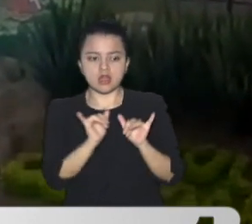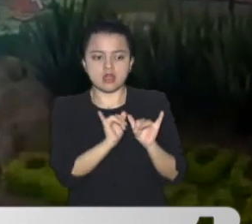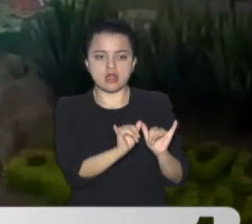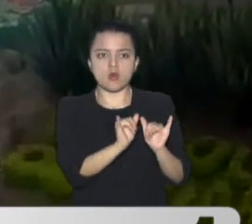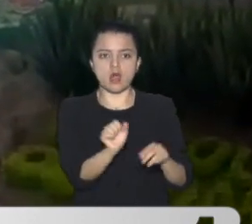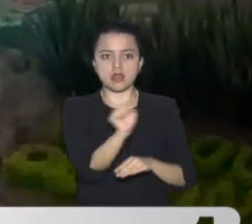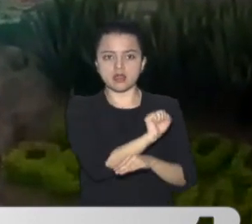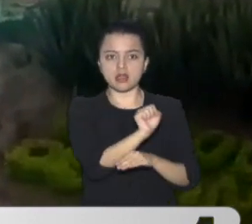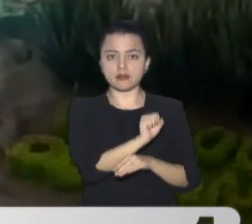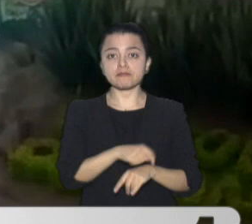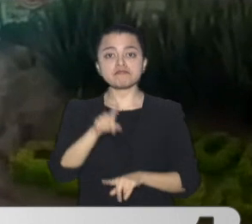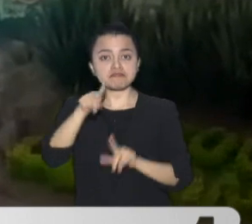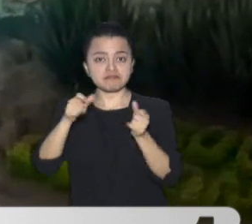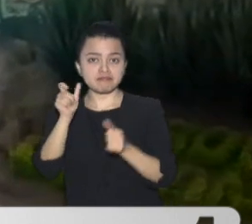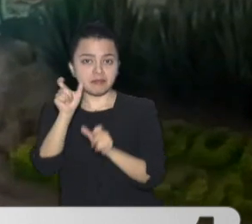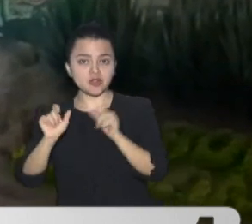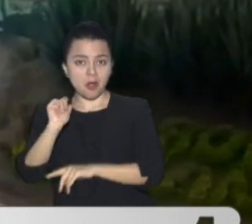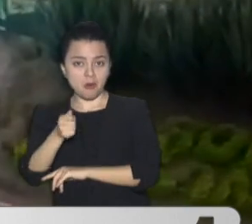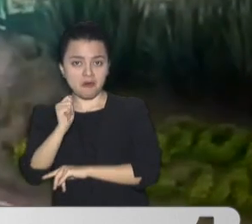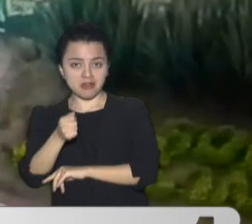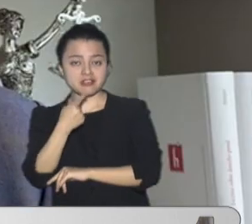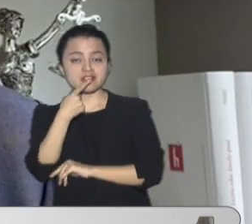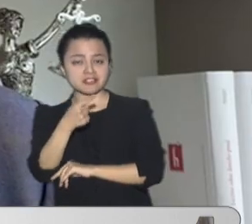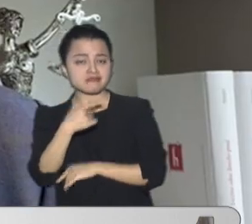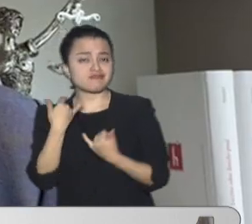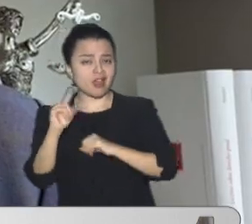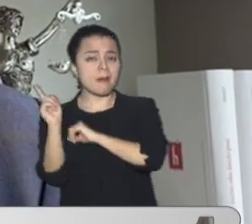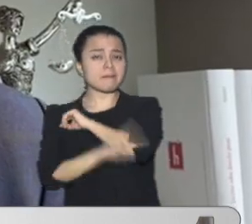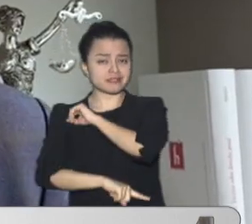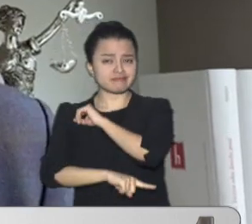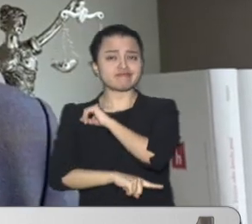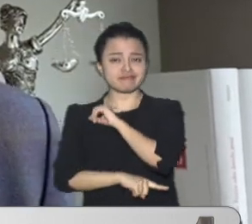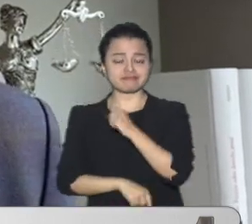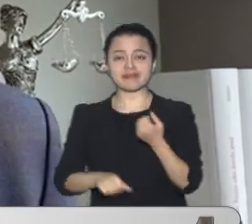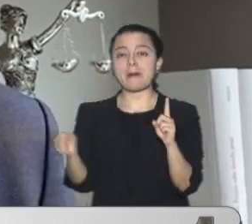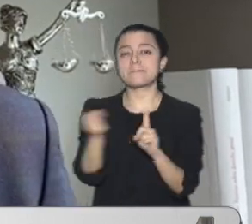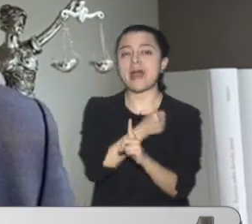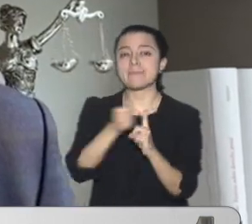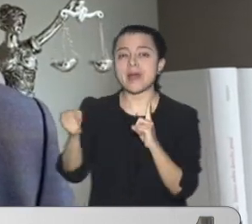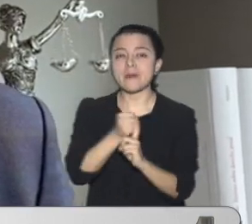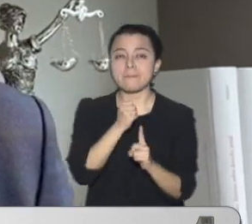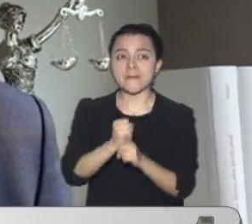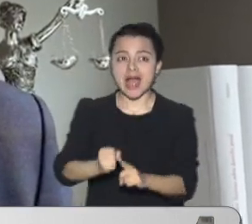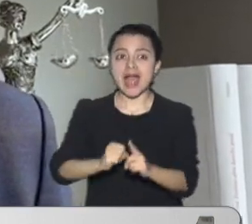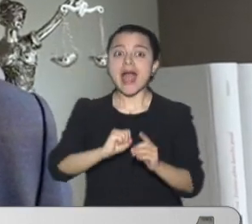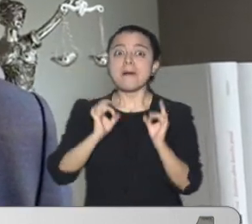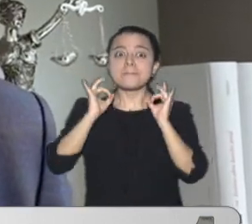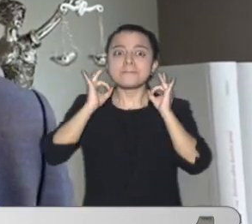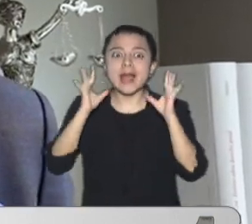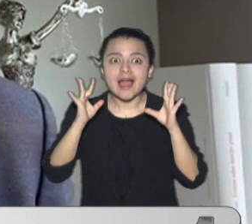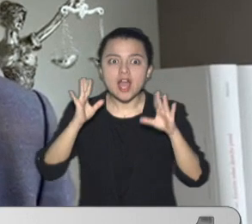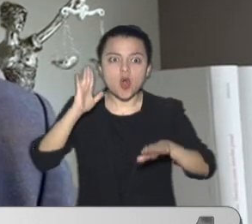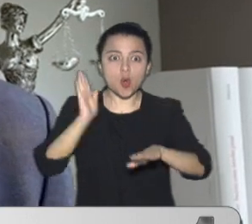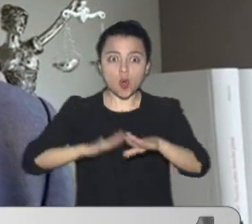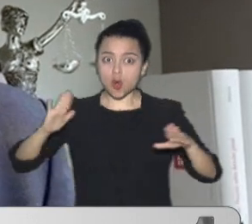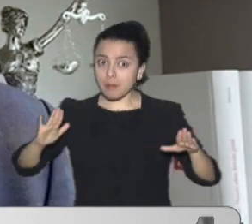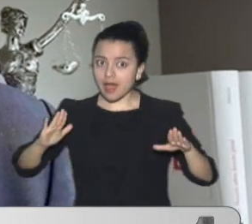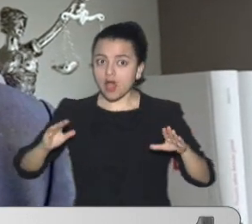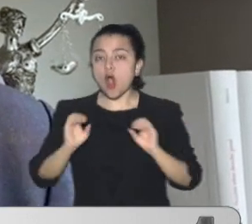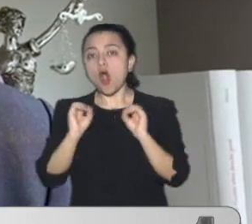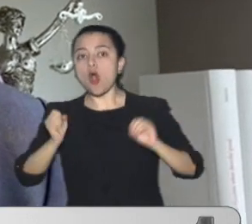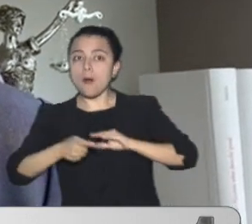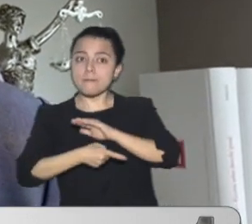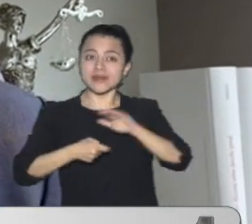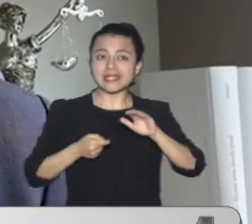homicidio Culposo agravado Podría estar incluso En un delito Que se llama Lesiones personales Culposas U homicidio